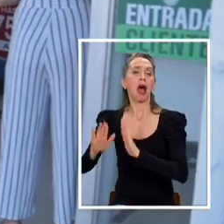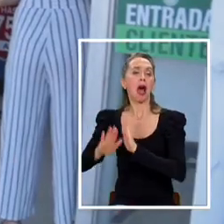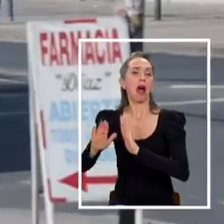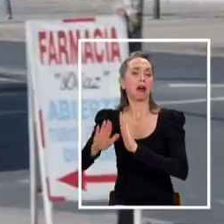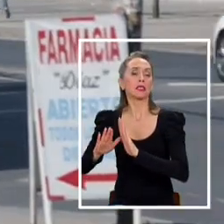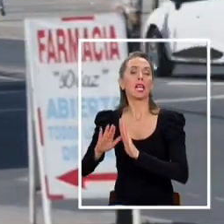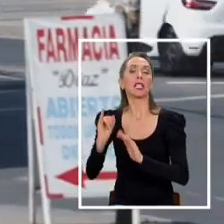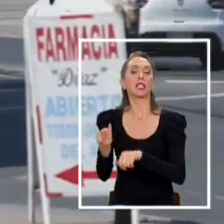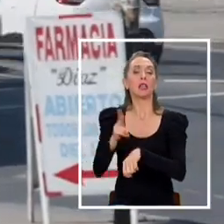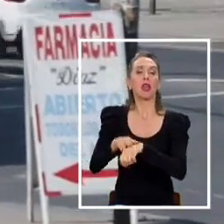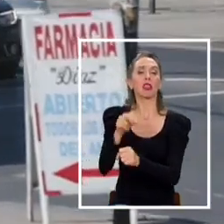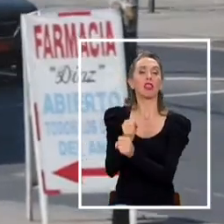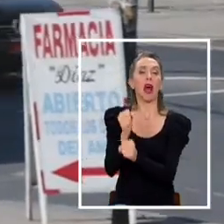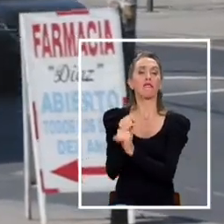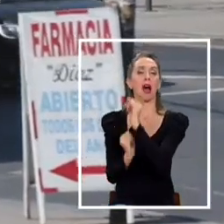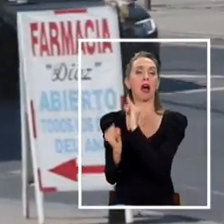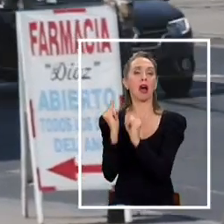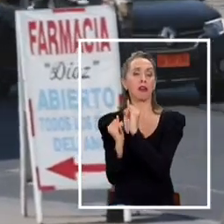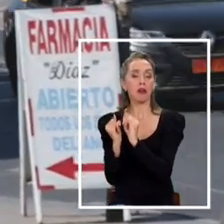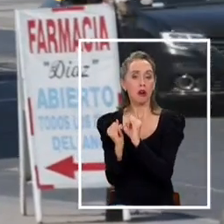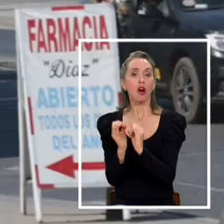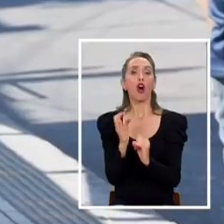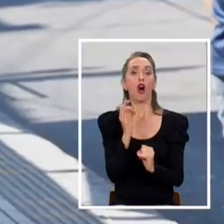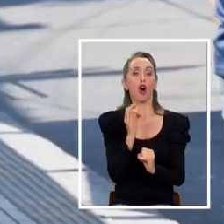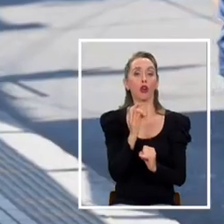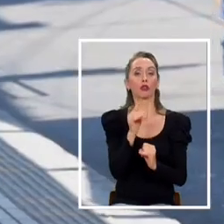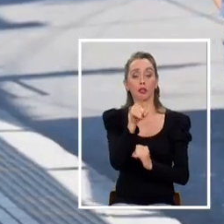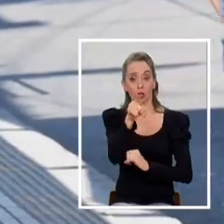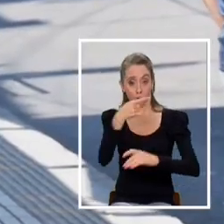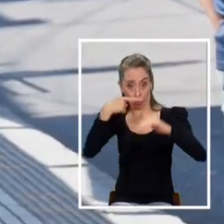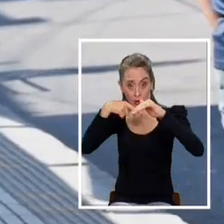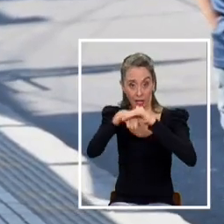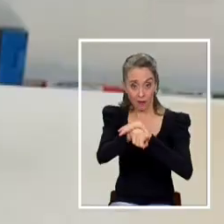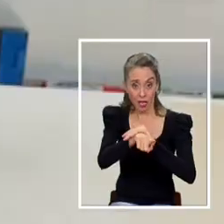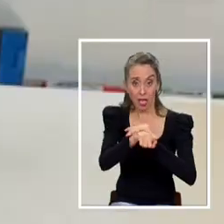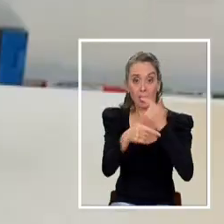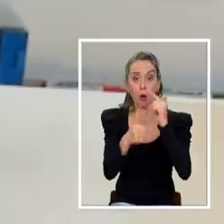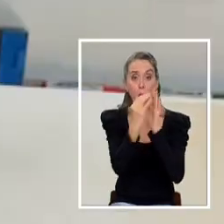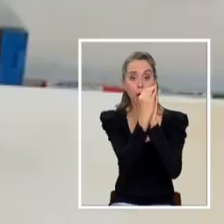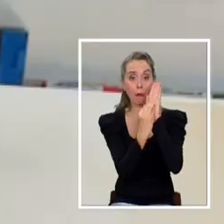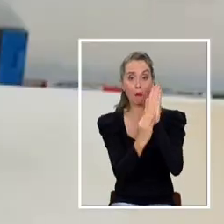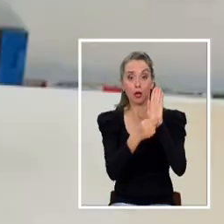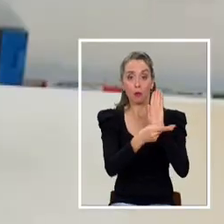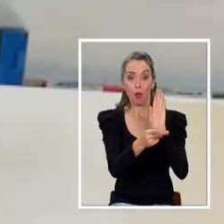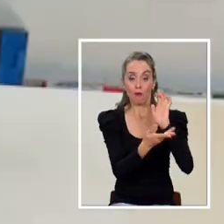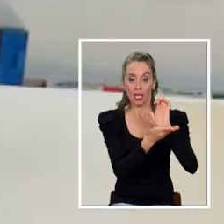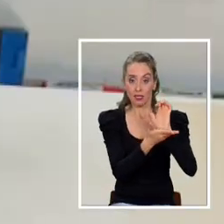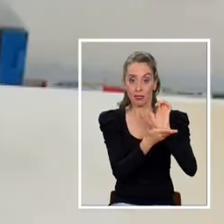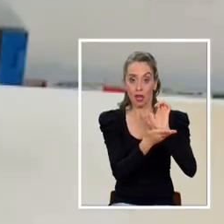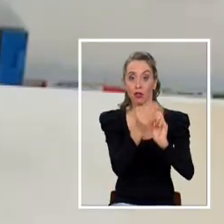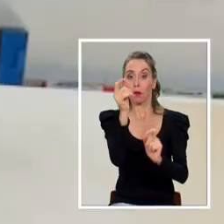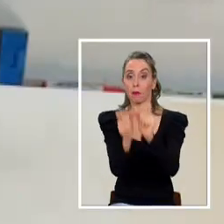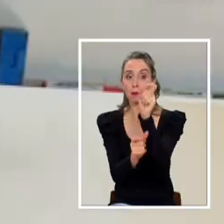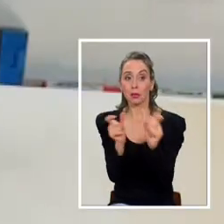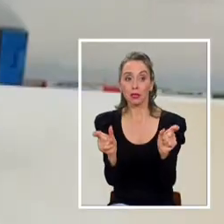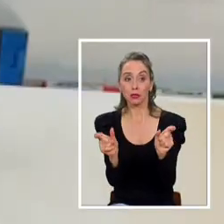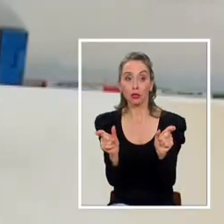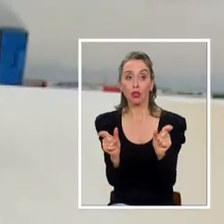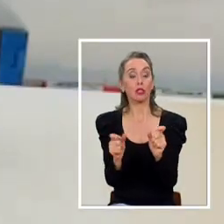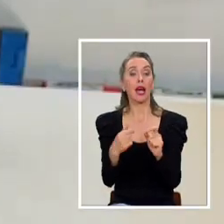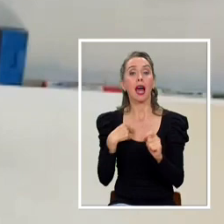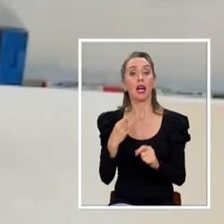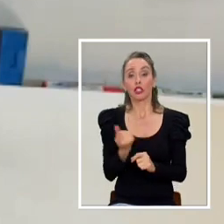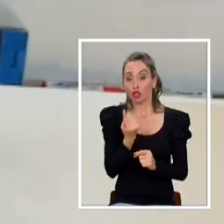con sus formas de trabajo desde la casa. Salvo que tú hagas una intervención fuerte de política pública, la capacidad de la gente de simplemente